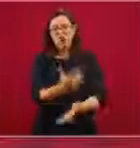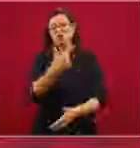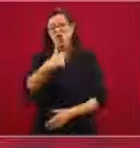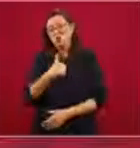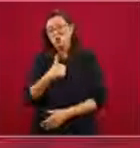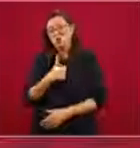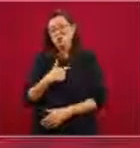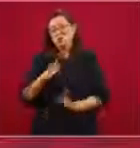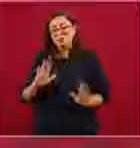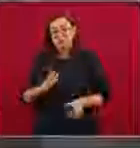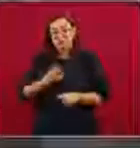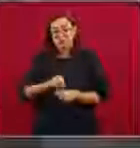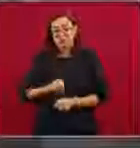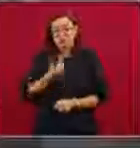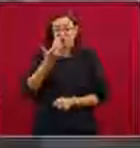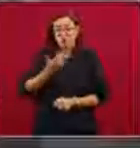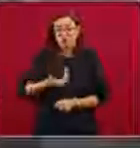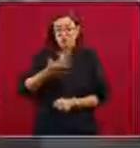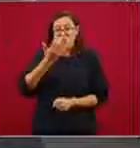¿Para qué?